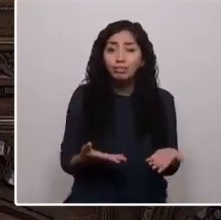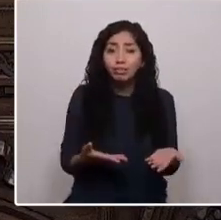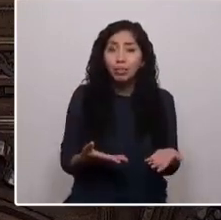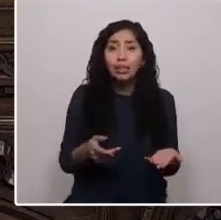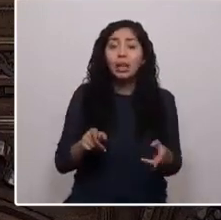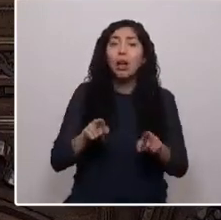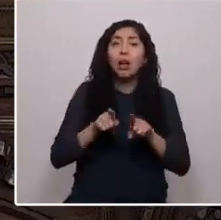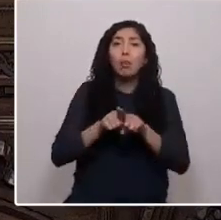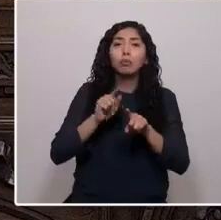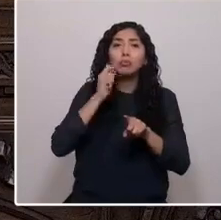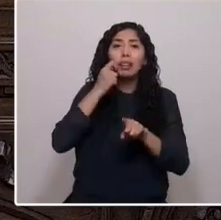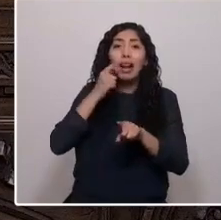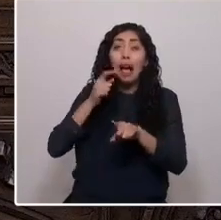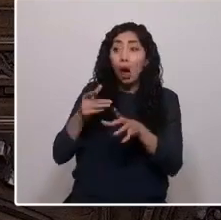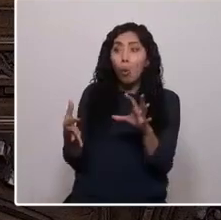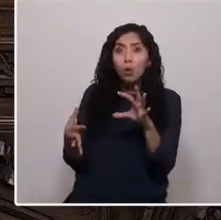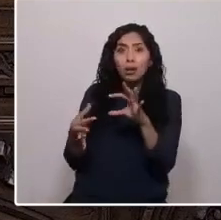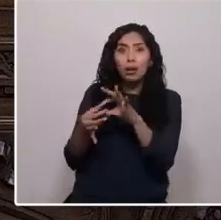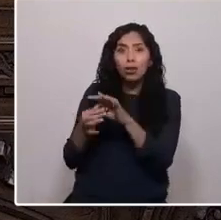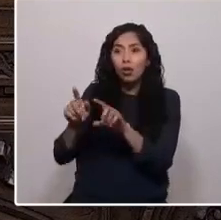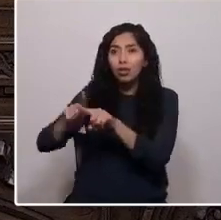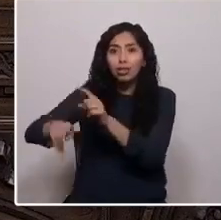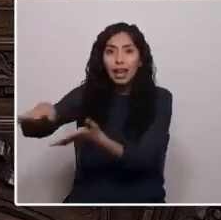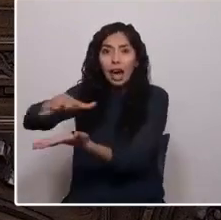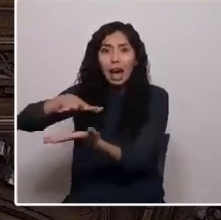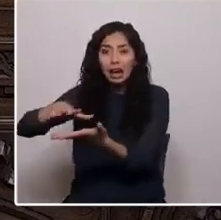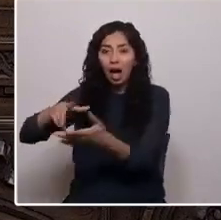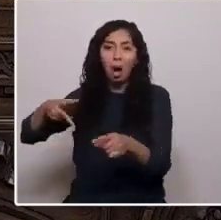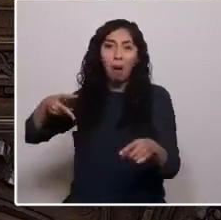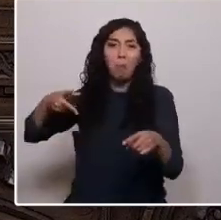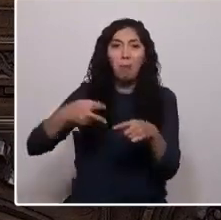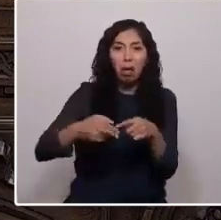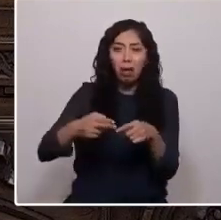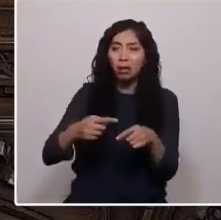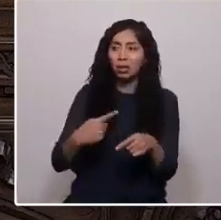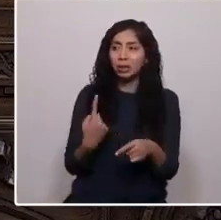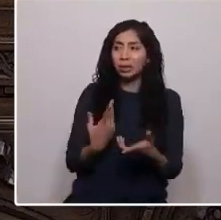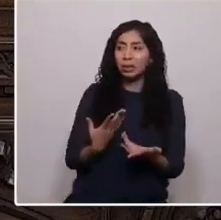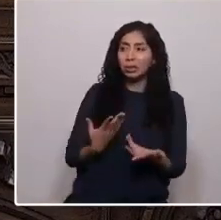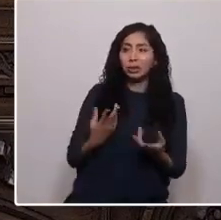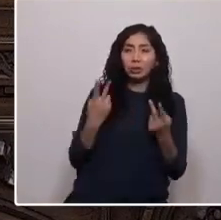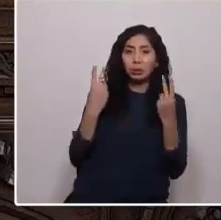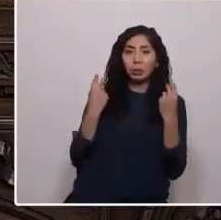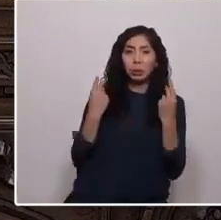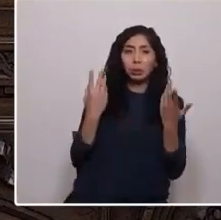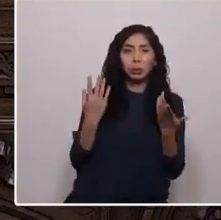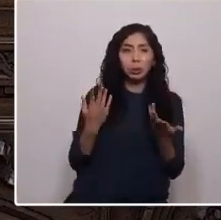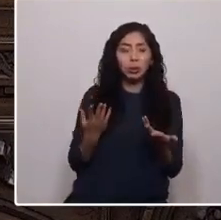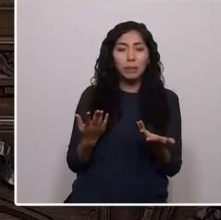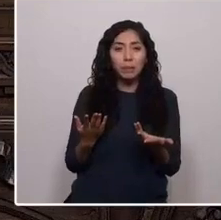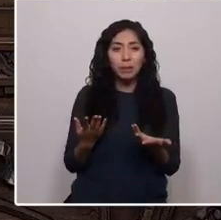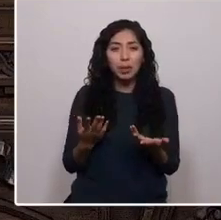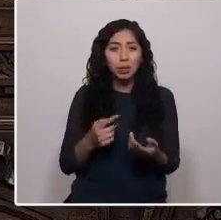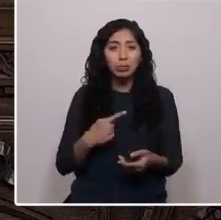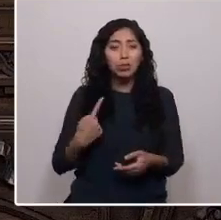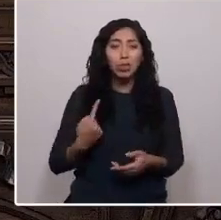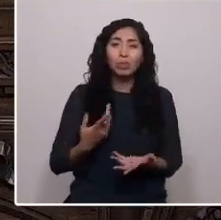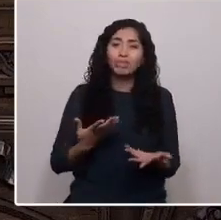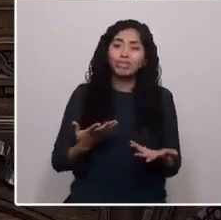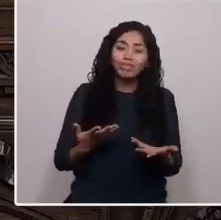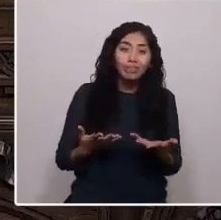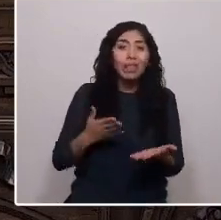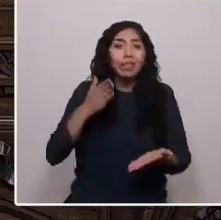ombilical que nos unía con nuestra nyimabu y la herencia de nuestros ancestros. Nos vimos forzados a vivir